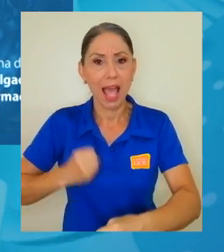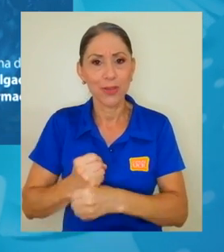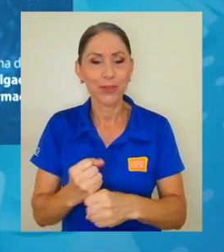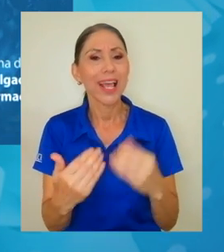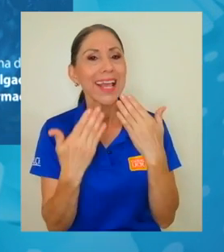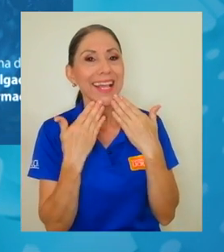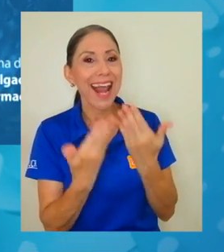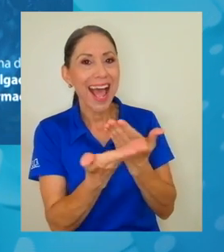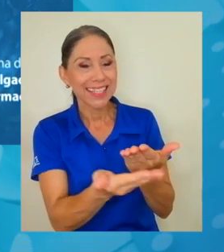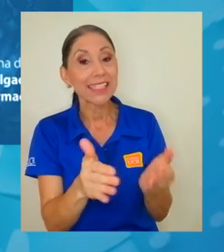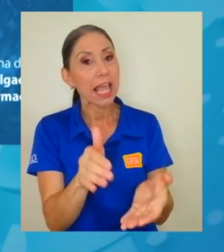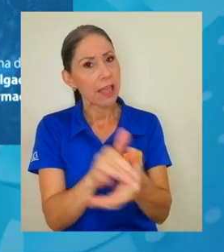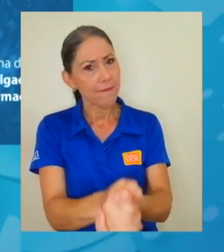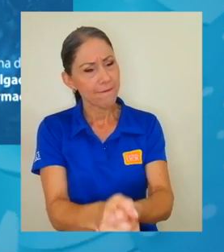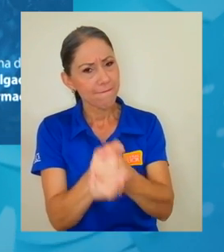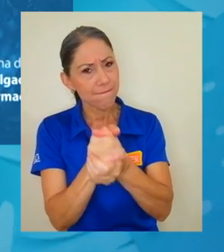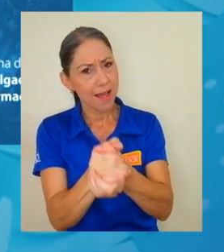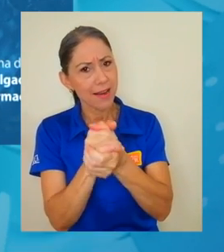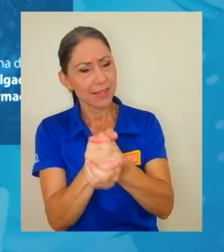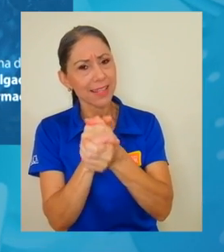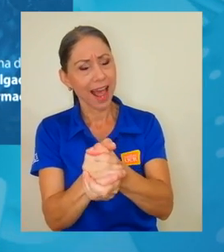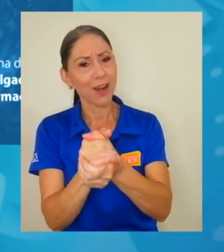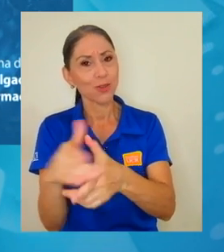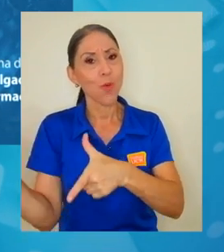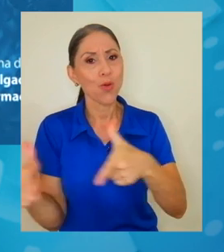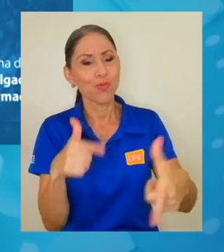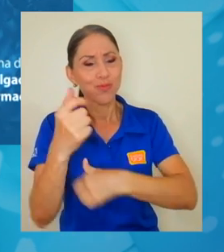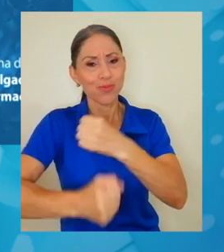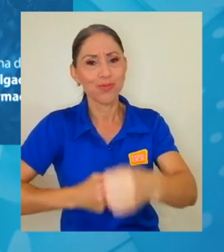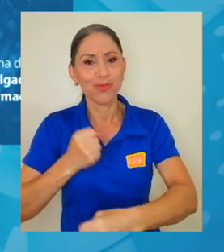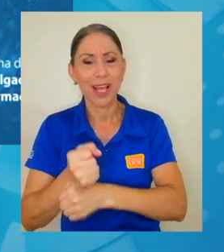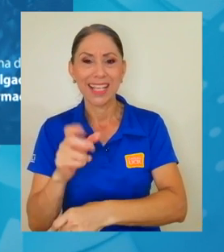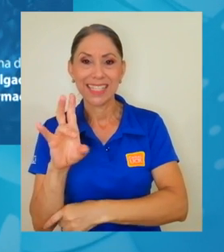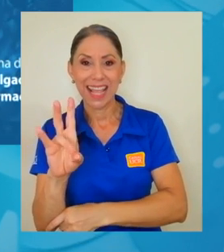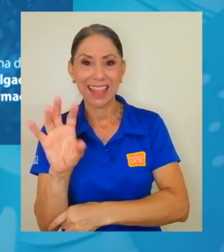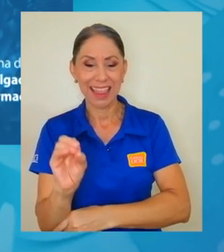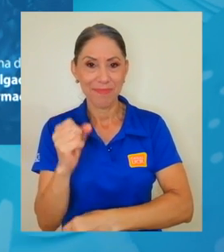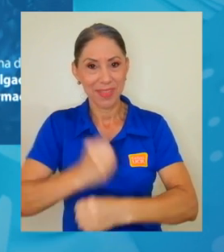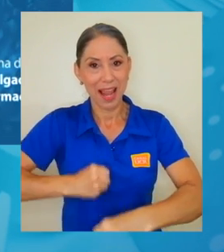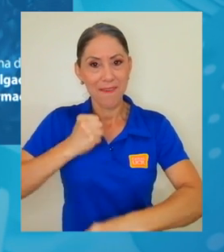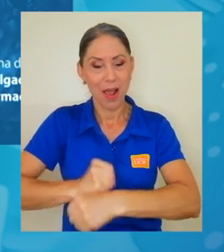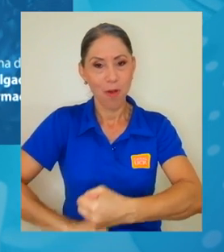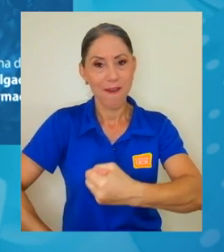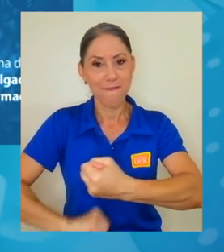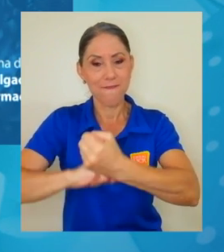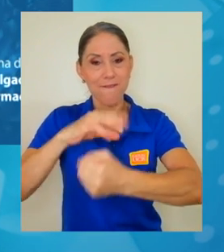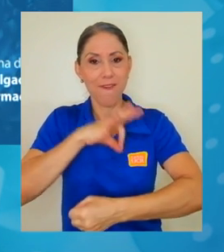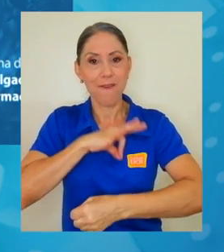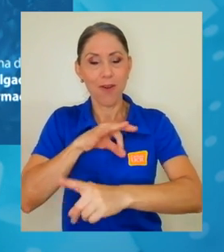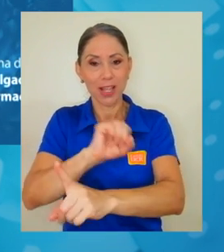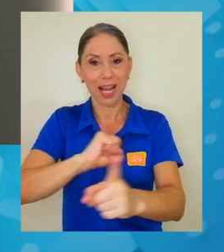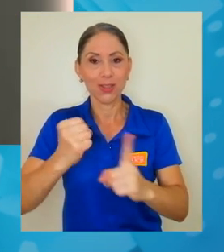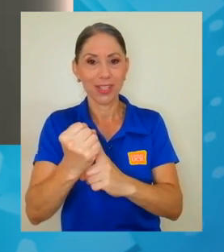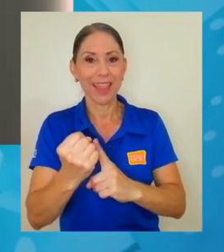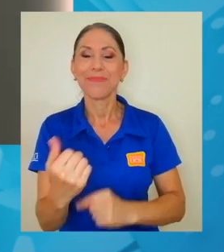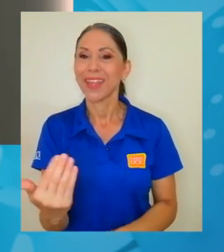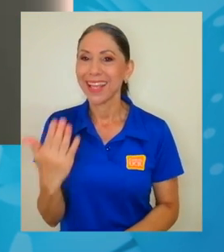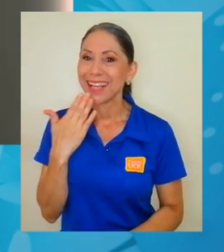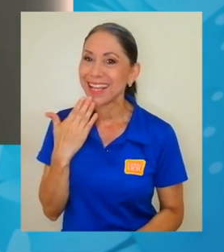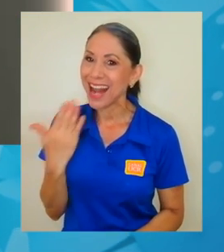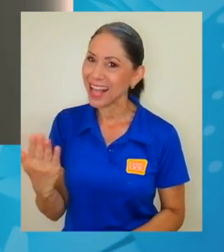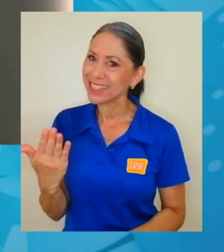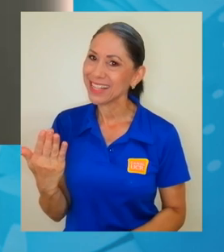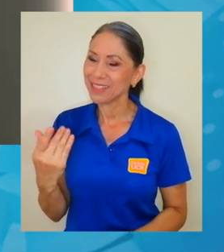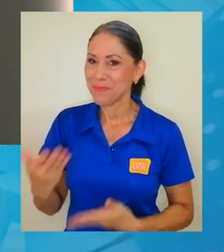gracias por esto y felicitarlos en verdad por esos 70 años de trabajo a favor de nuestra sociedad. Bueno, muchísimas